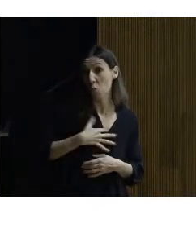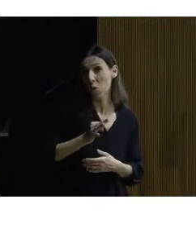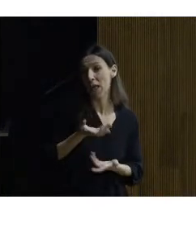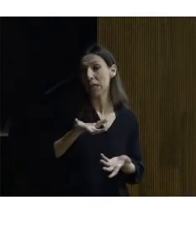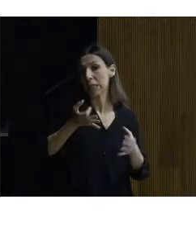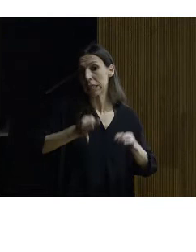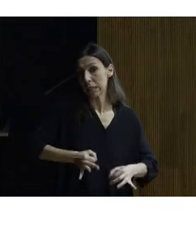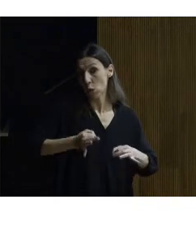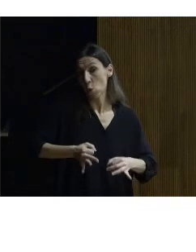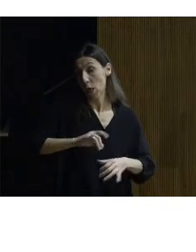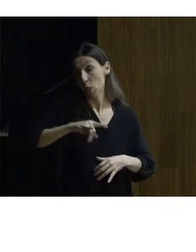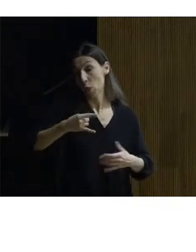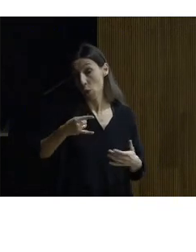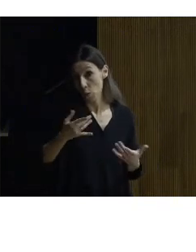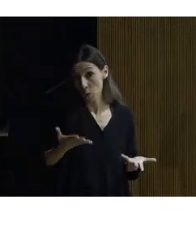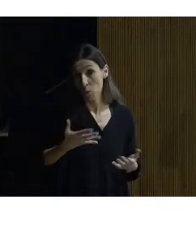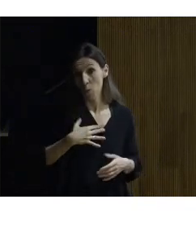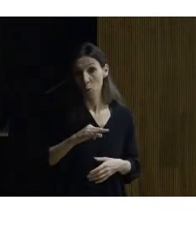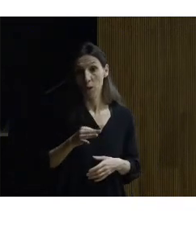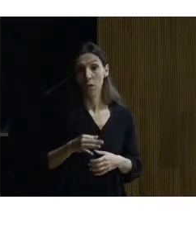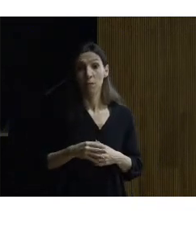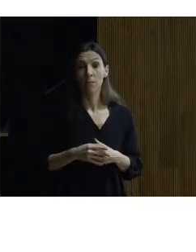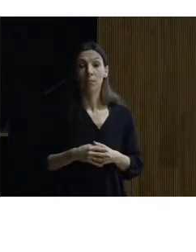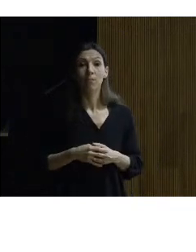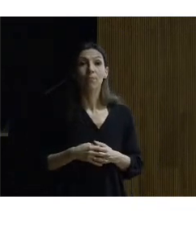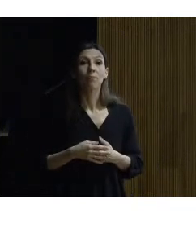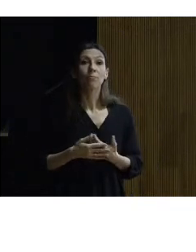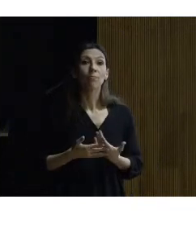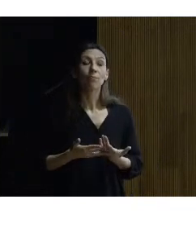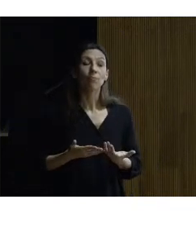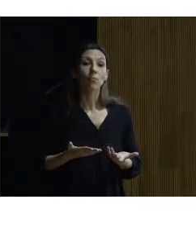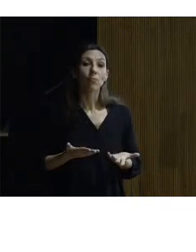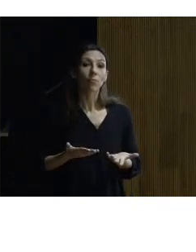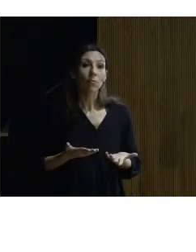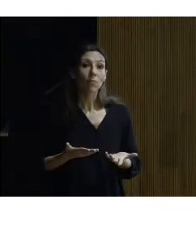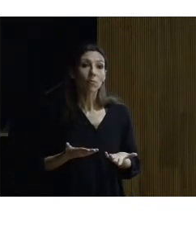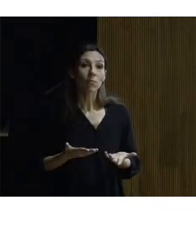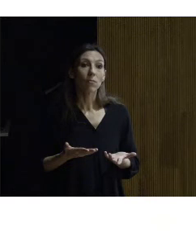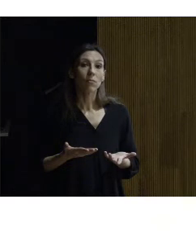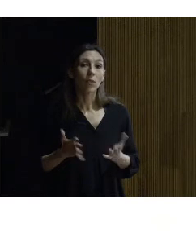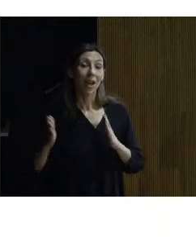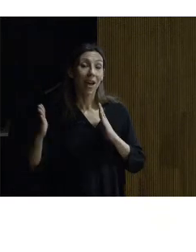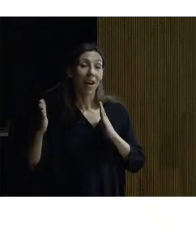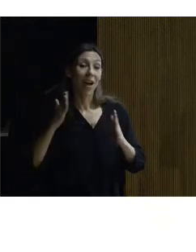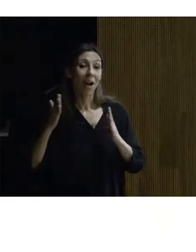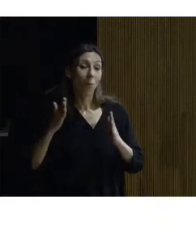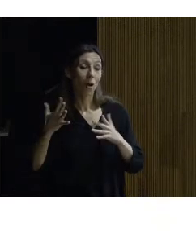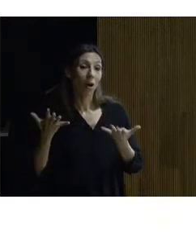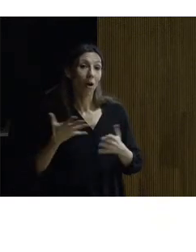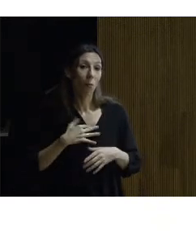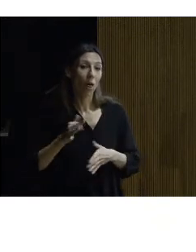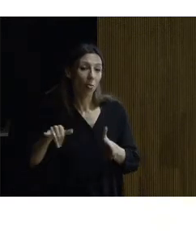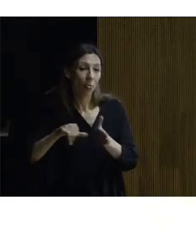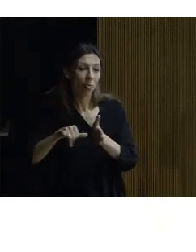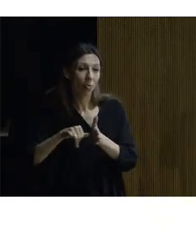o seguro que más seguro que el citado anteriormente que en aquel momento estaba por un lado próximo a